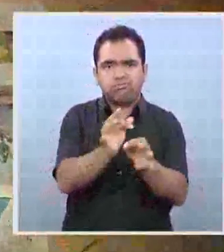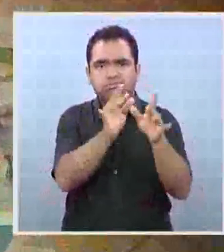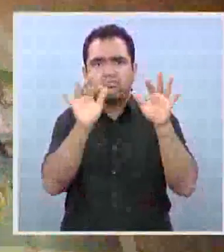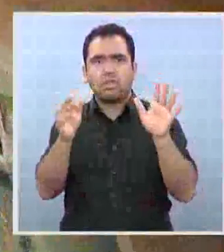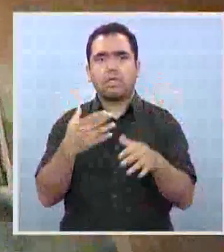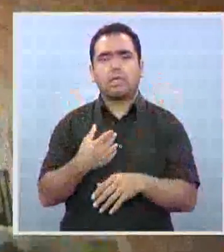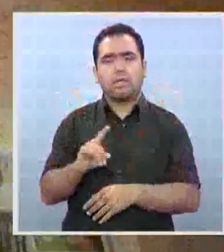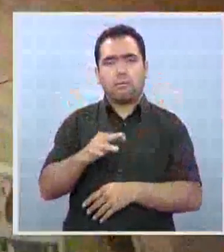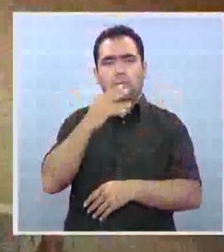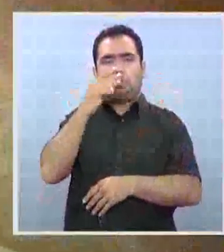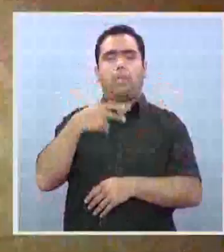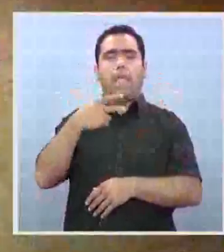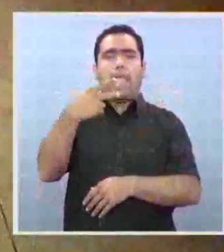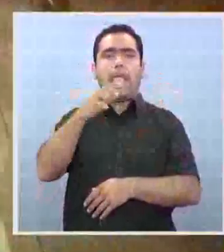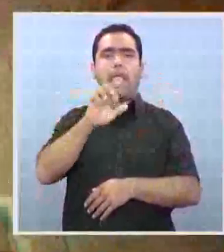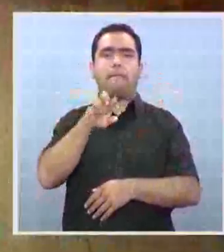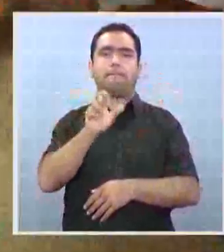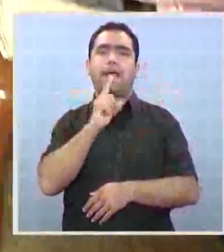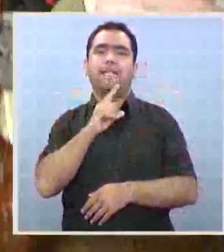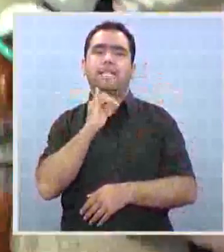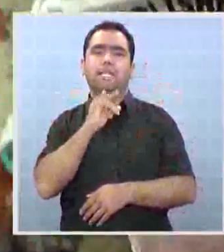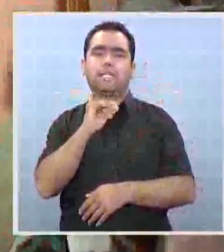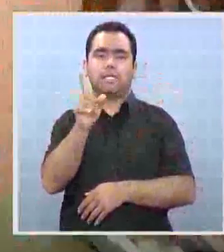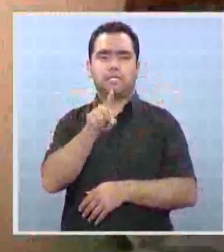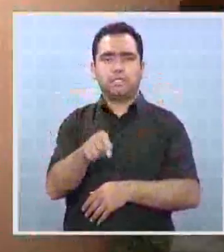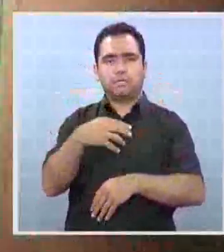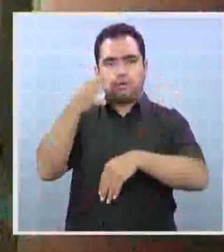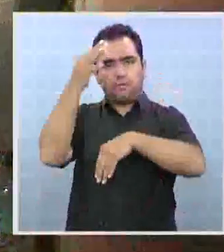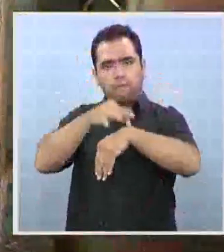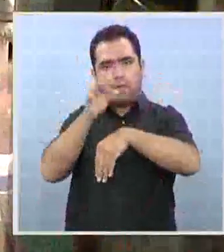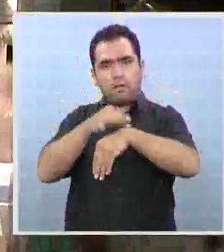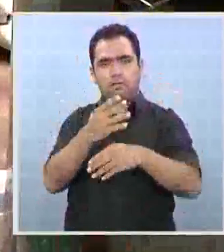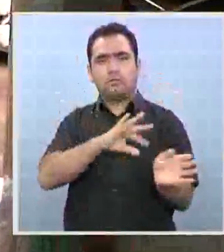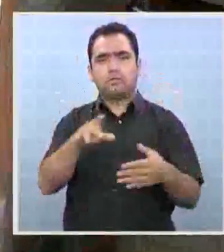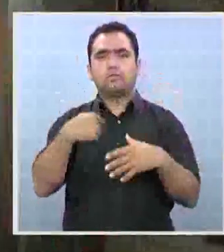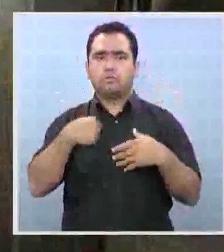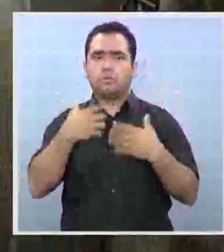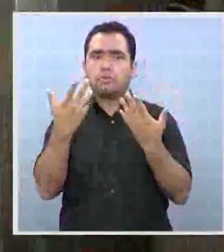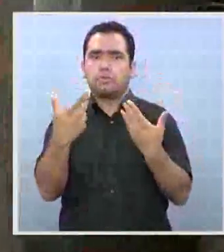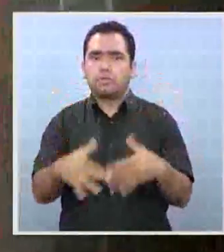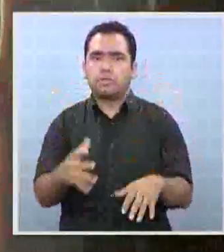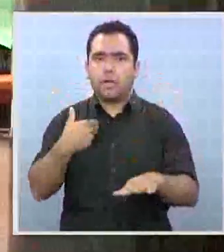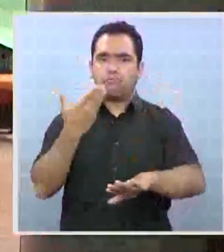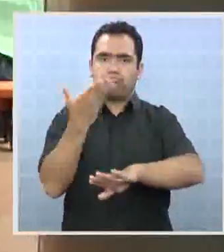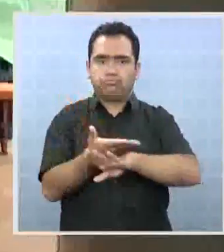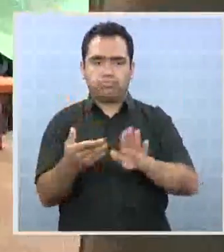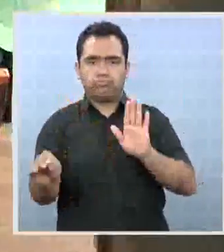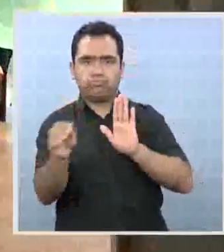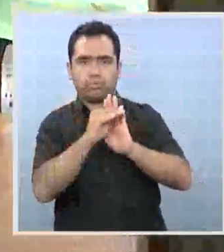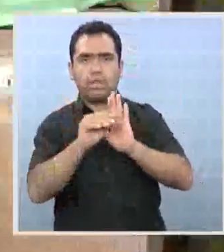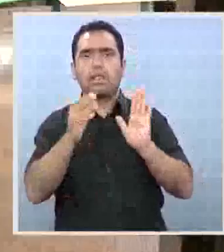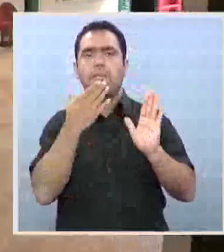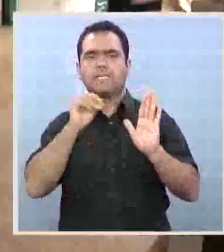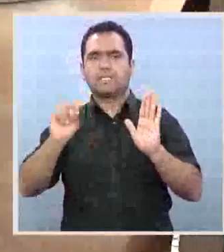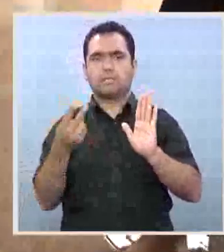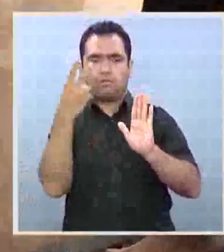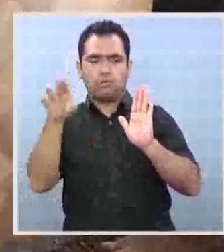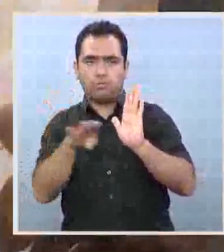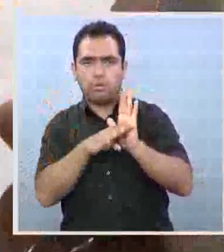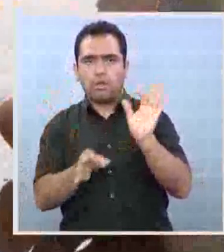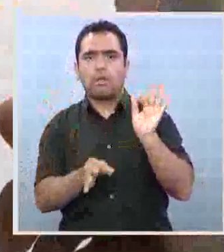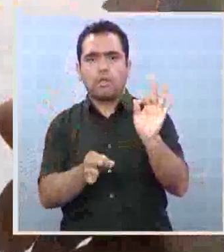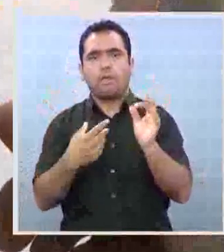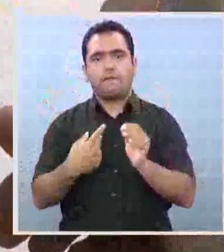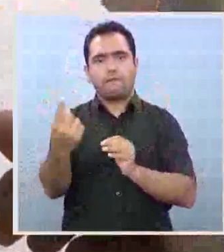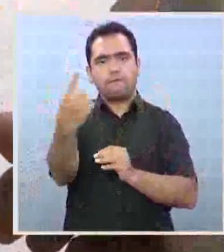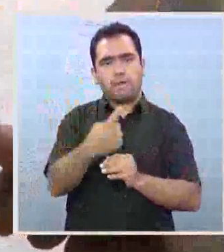Podemos tener incluso hasta hepatitis. Entonces yo tengo que protegerme. Yo hice el requerimiento, hice un segundo requerimiento para que me